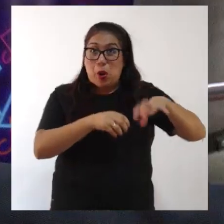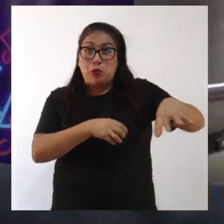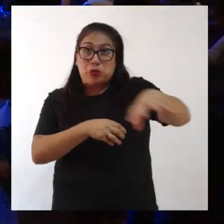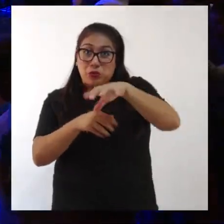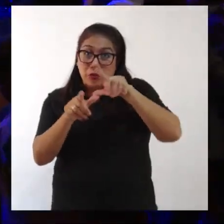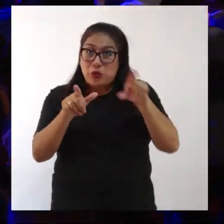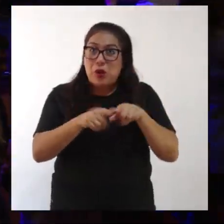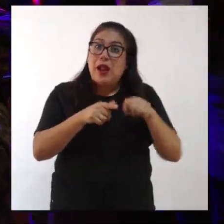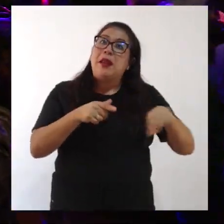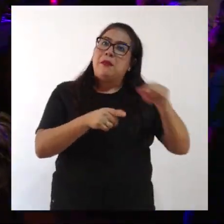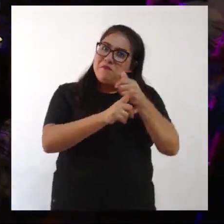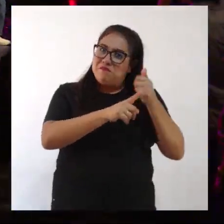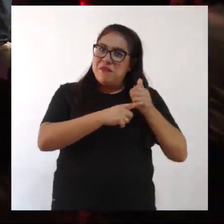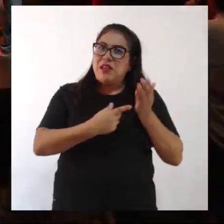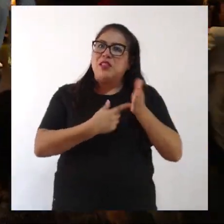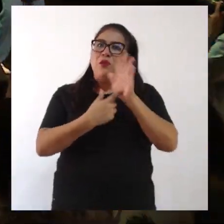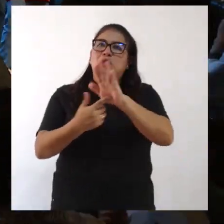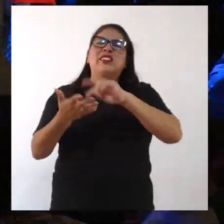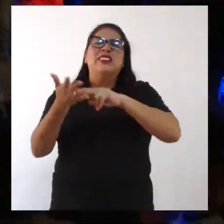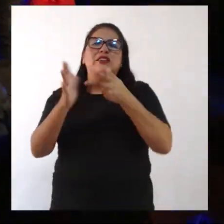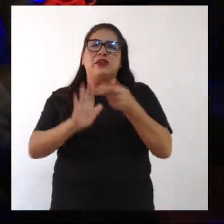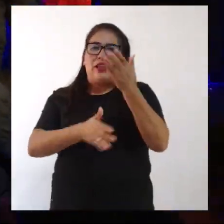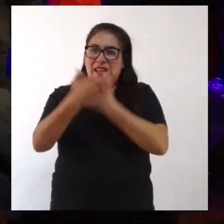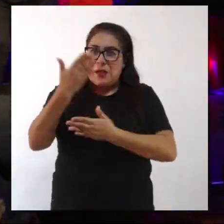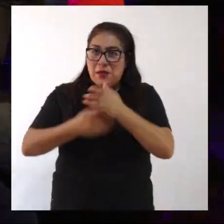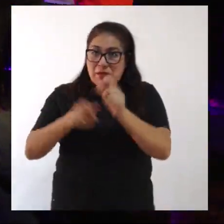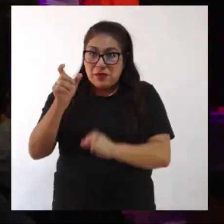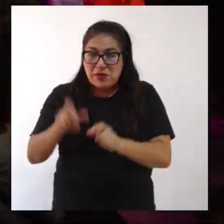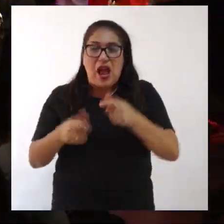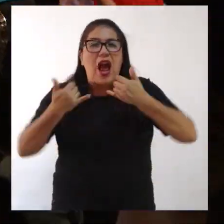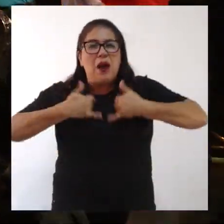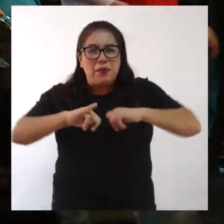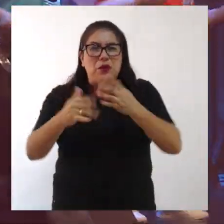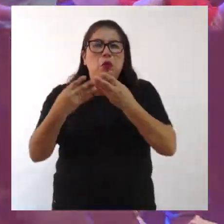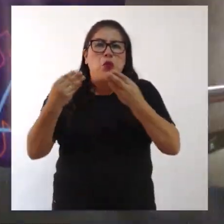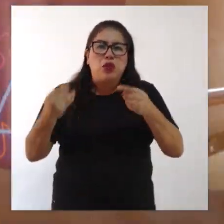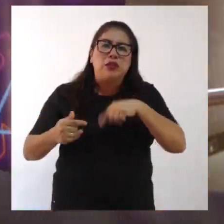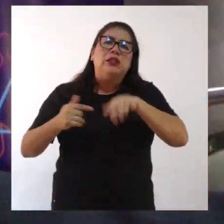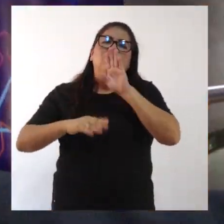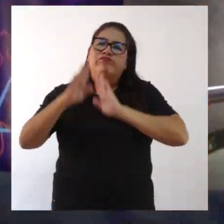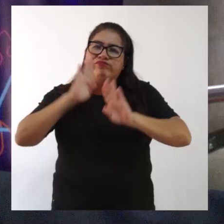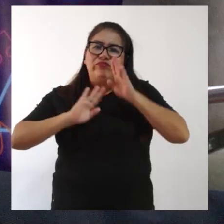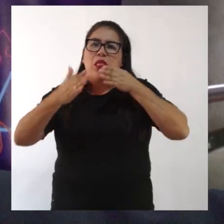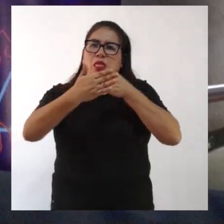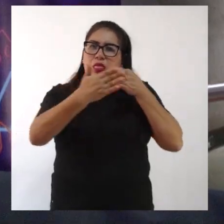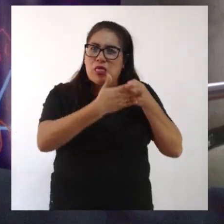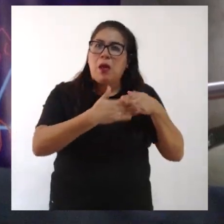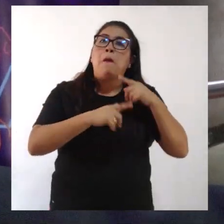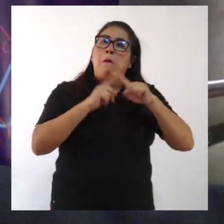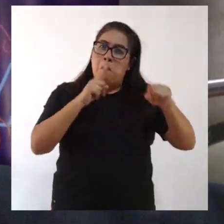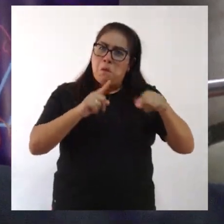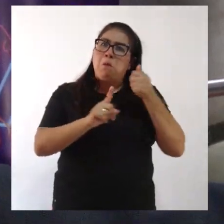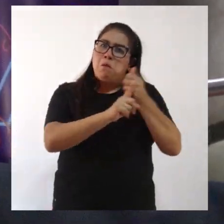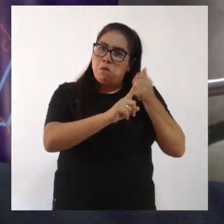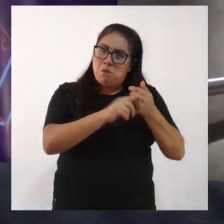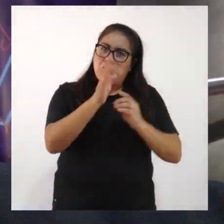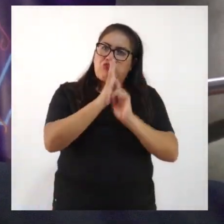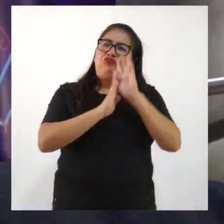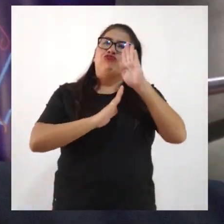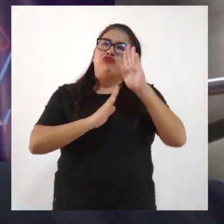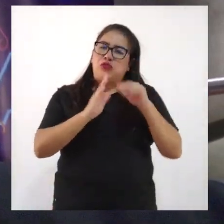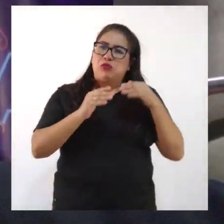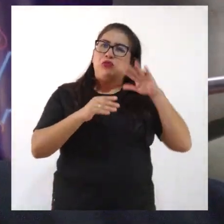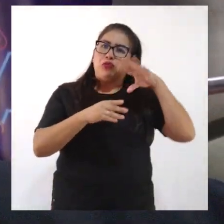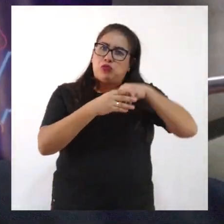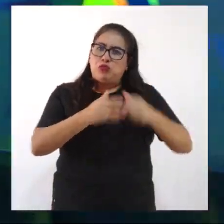residencial demuestra que las personas con discapacidad, a pesar de las barreras que tienen que enfrentar pueden desarrollarse en todos los